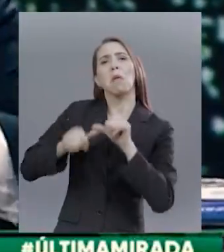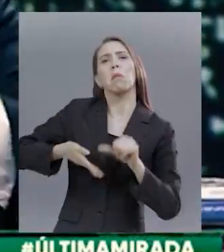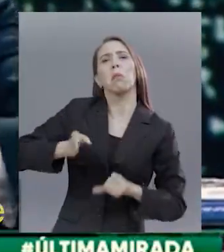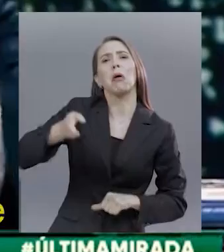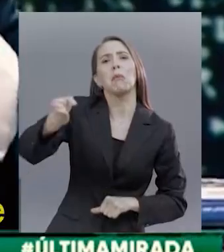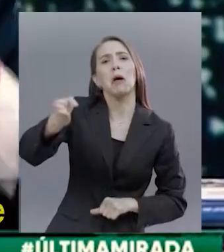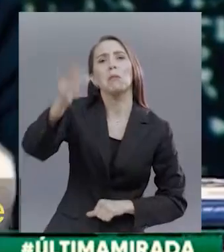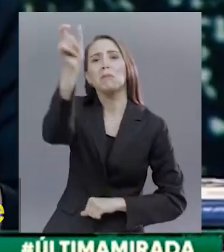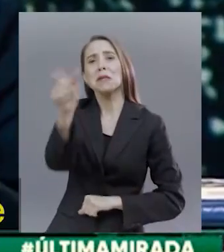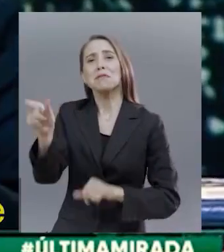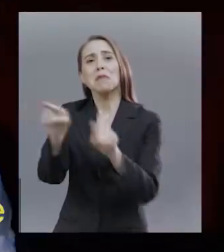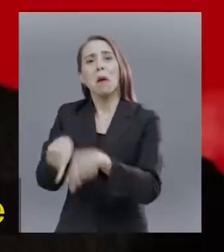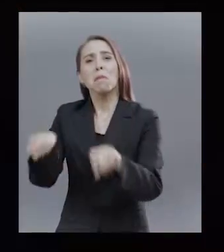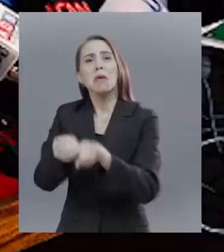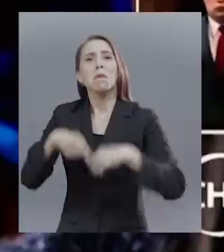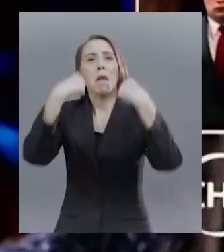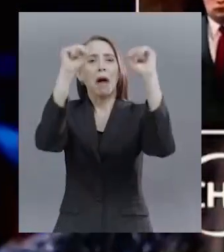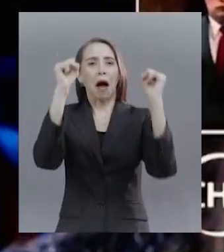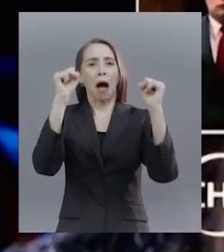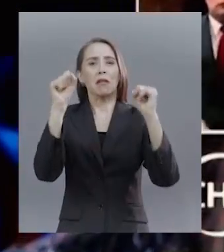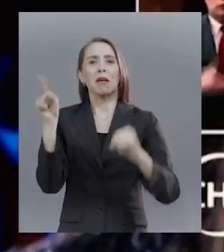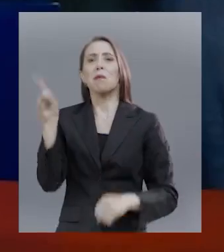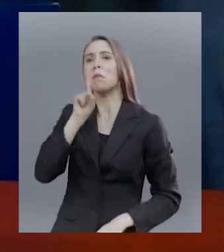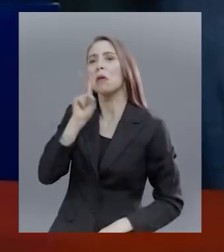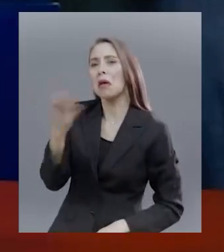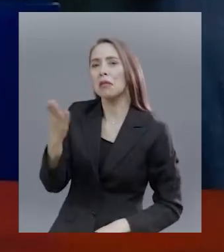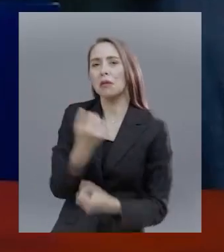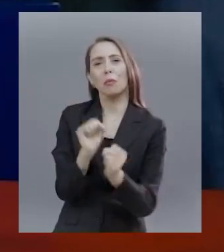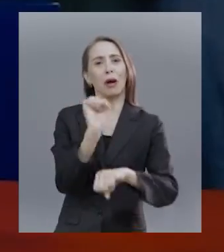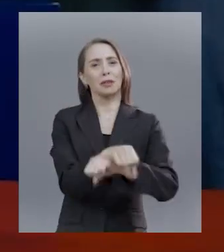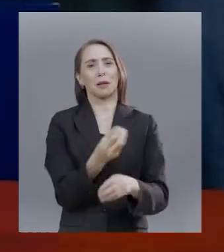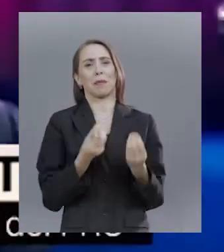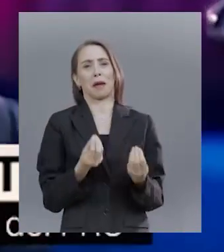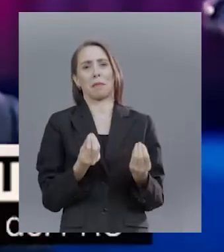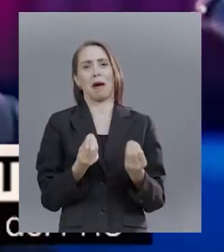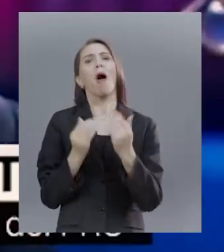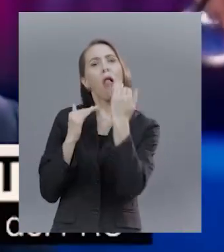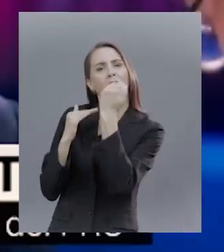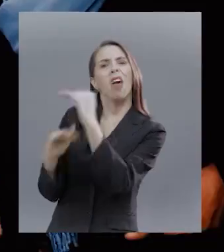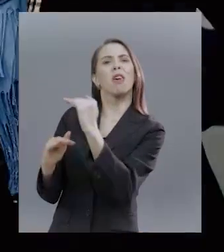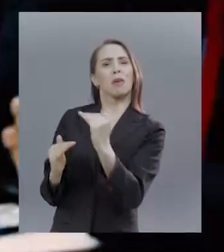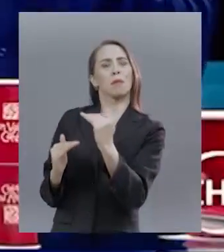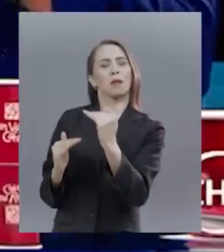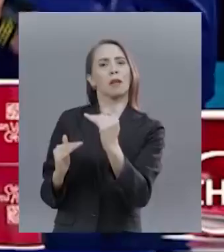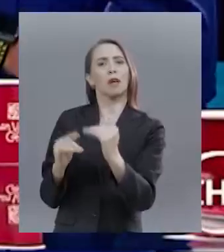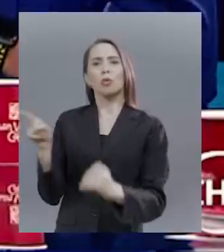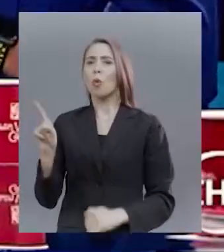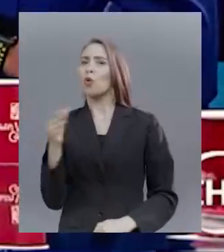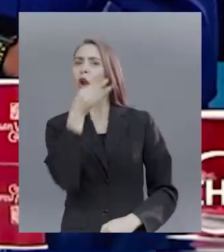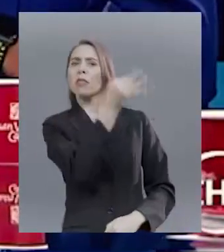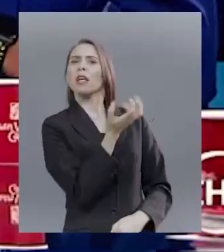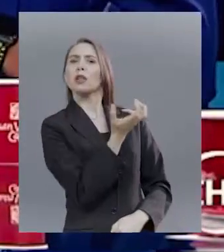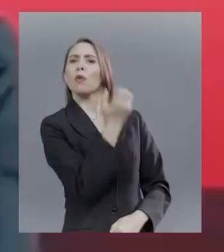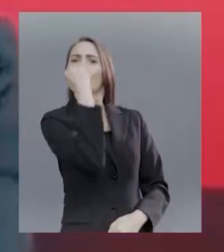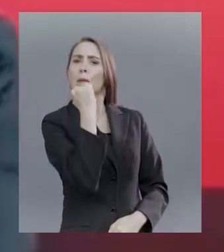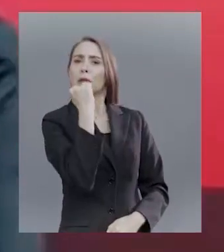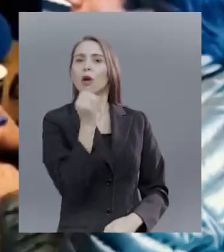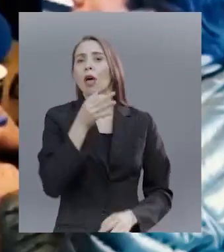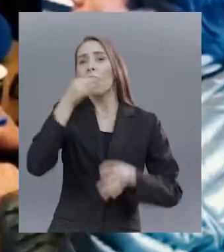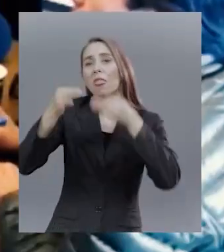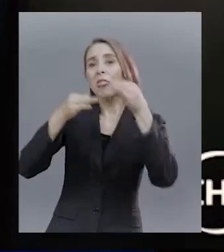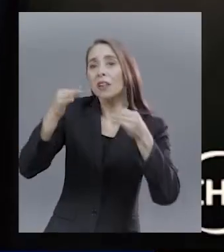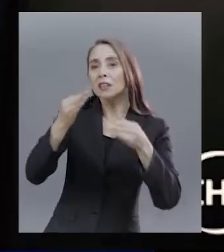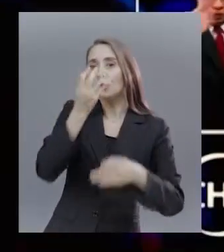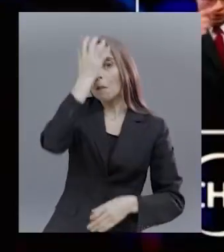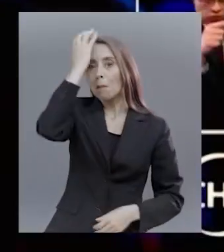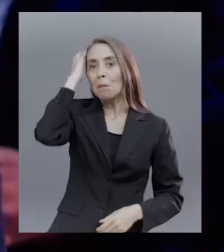permanente para que ganen los mismos de siempre Está faltando la verdad No podemos aceptar lo que está pasando Hay un límite No te vides y se le guarda pindera Dicen que